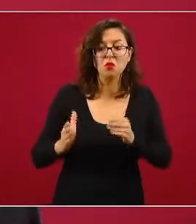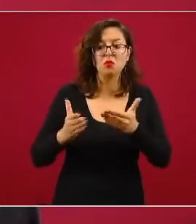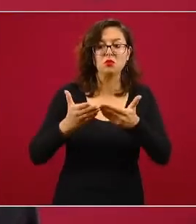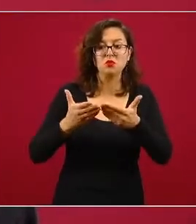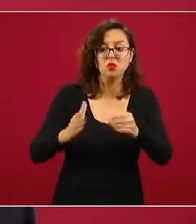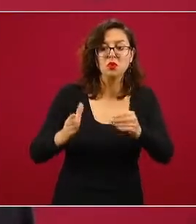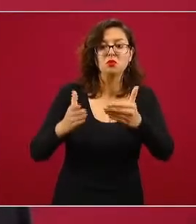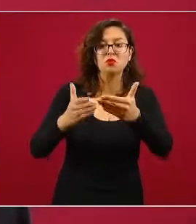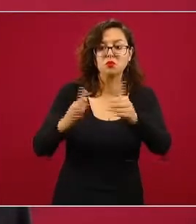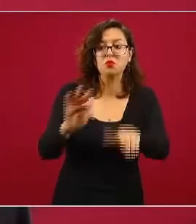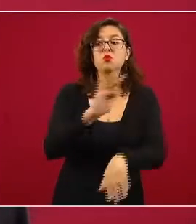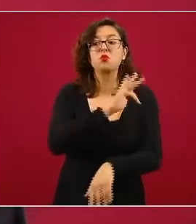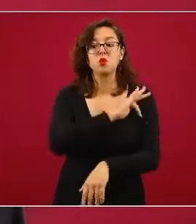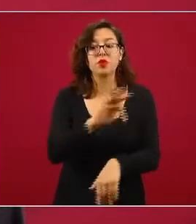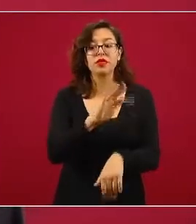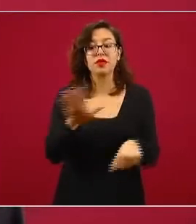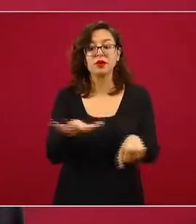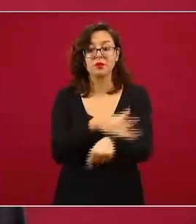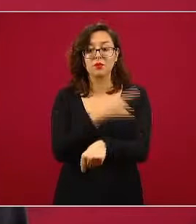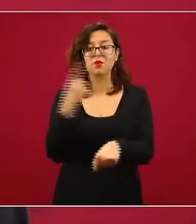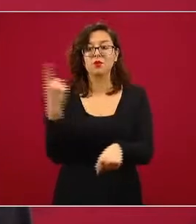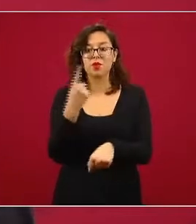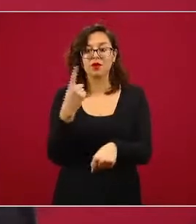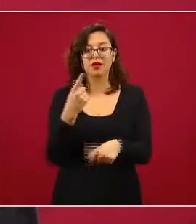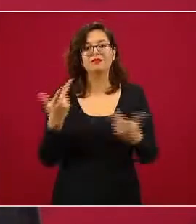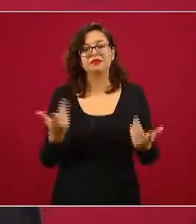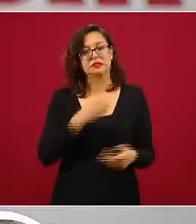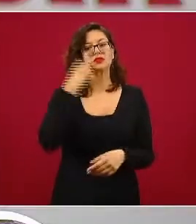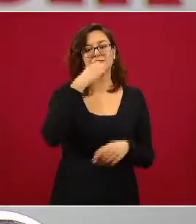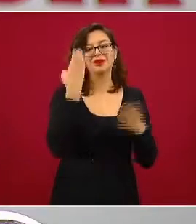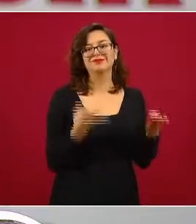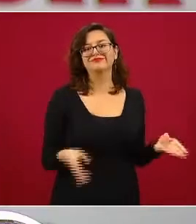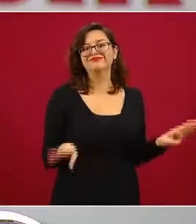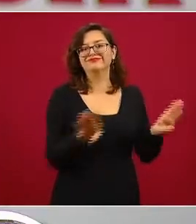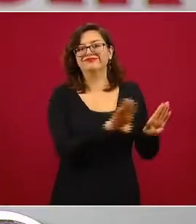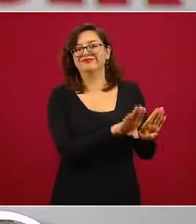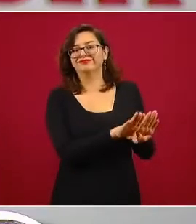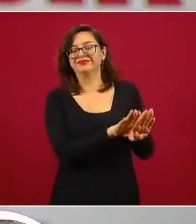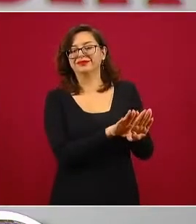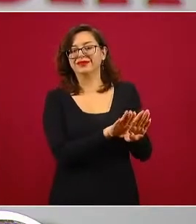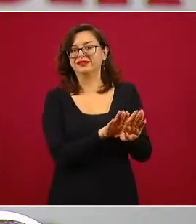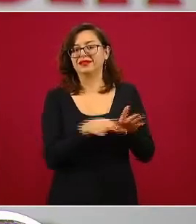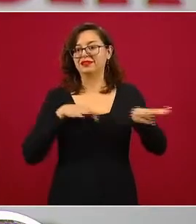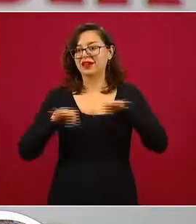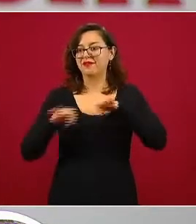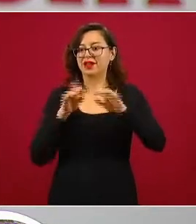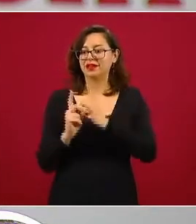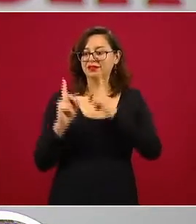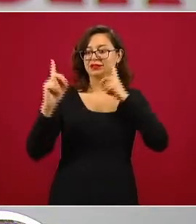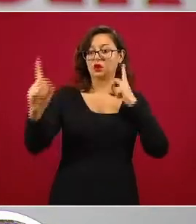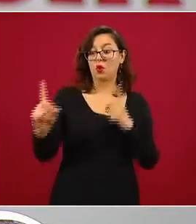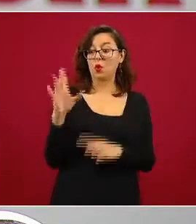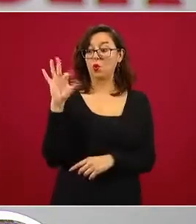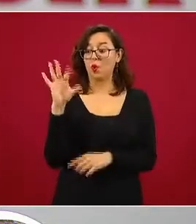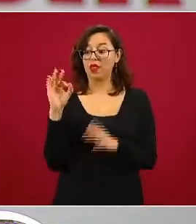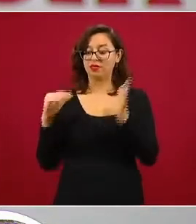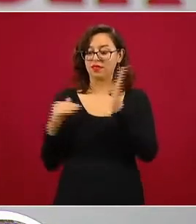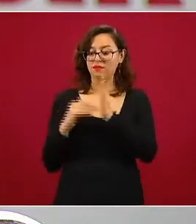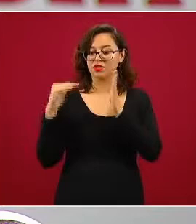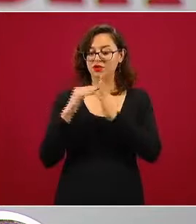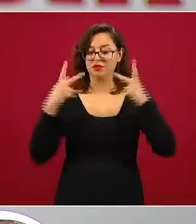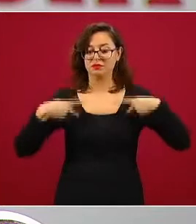que el sector educativo está trabajando a distancia. Que 40 millones de personas se queden en casa,